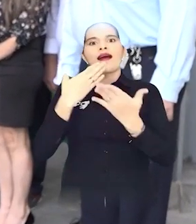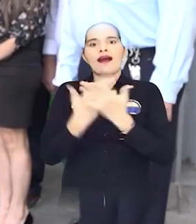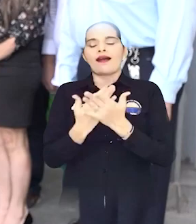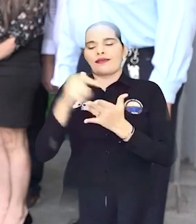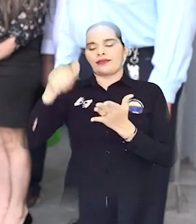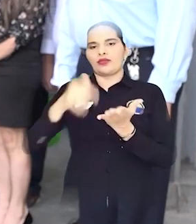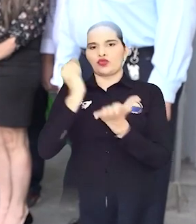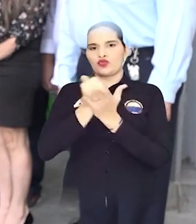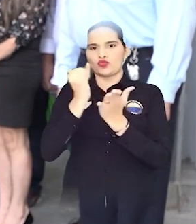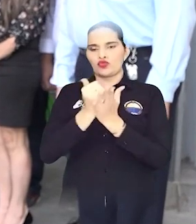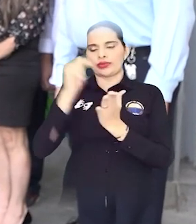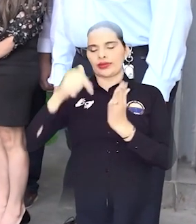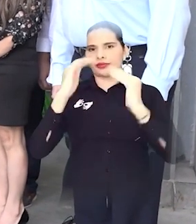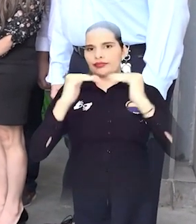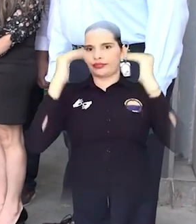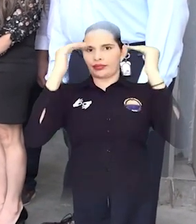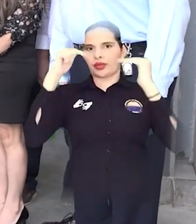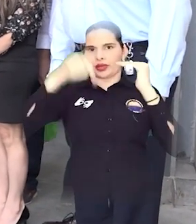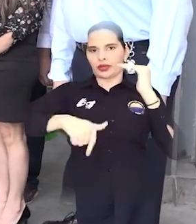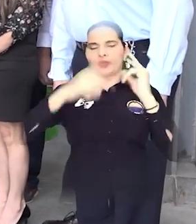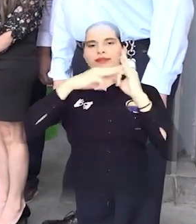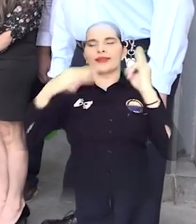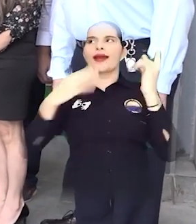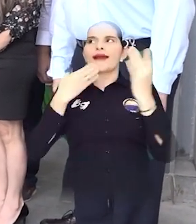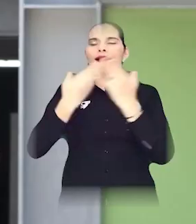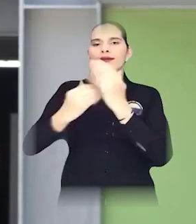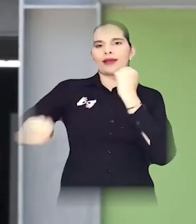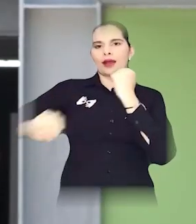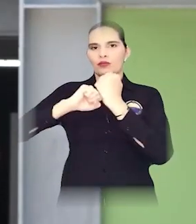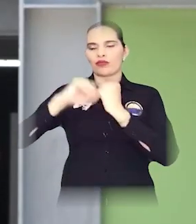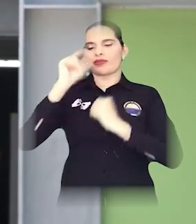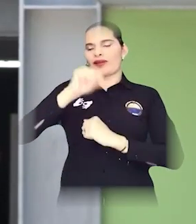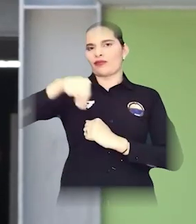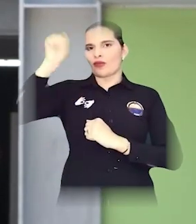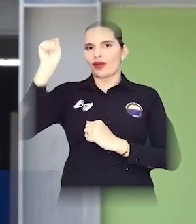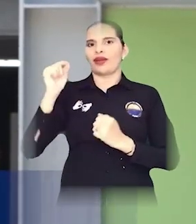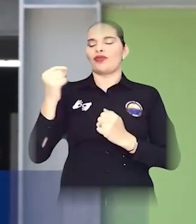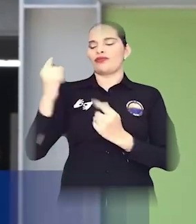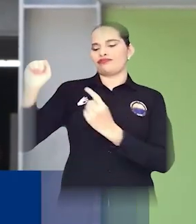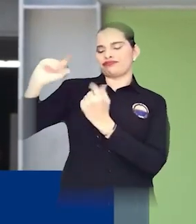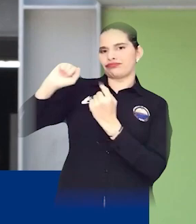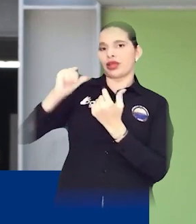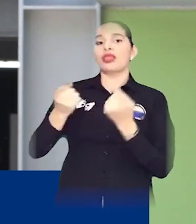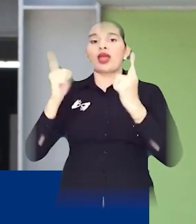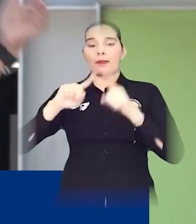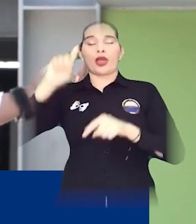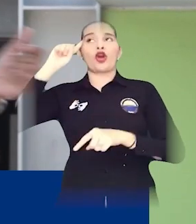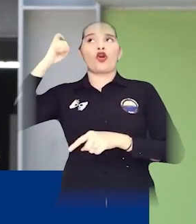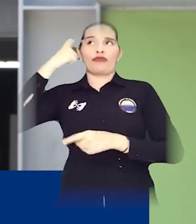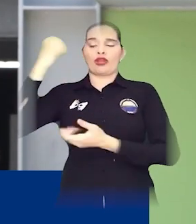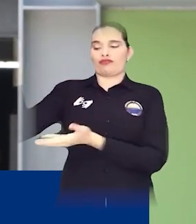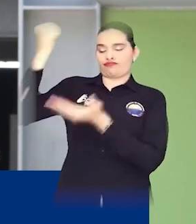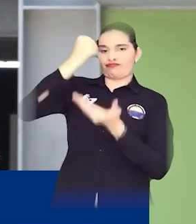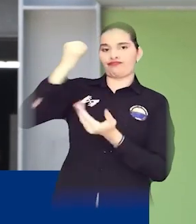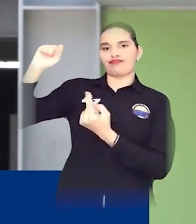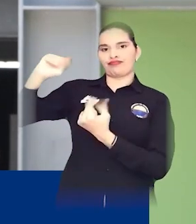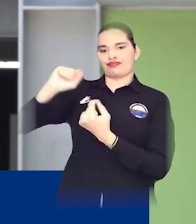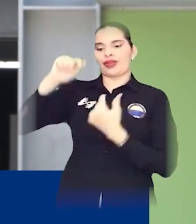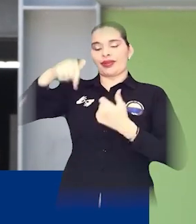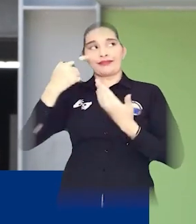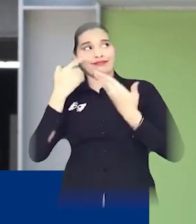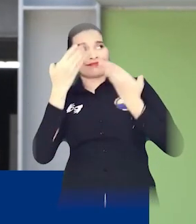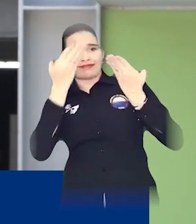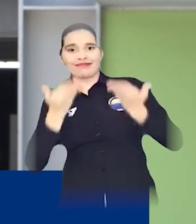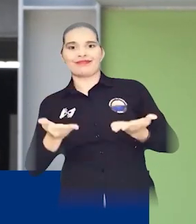Muchas gracias al Consejo Superior por su apoyo decidido en este tiempo, por aprobar los recursos para financiar estas obras, al Gobierno Nacional que también nos aportó